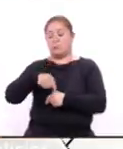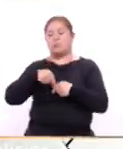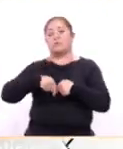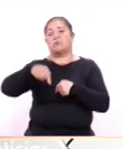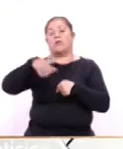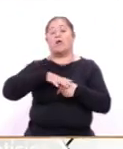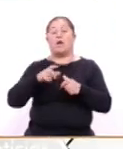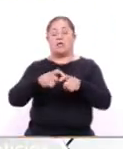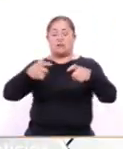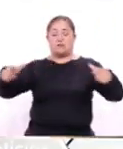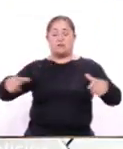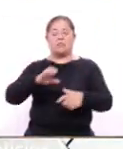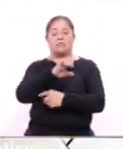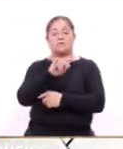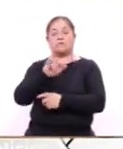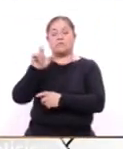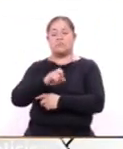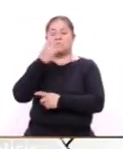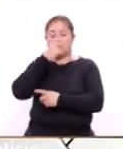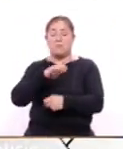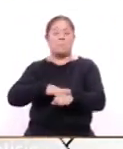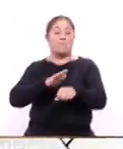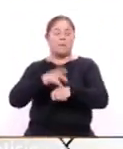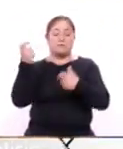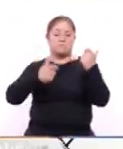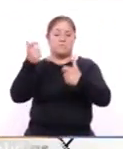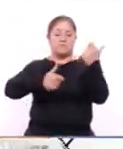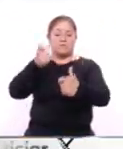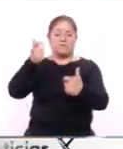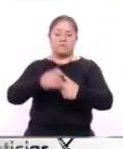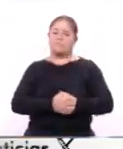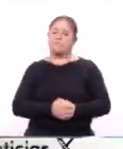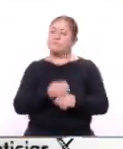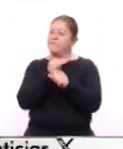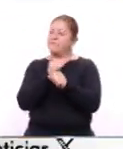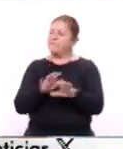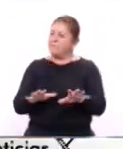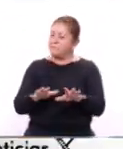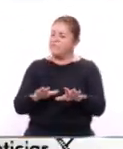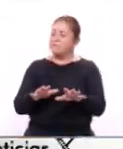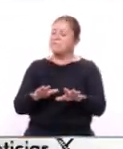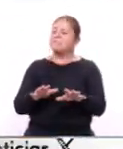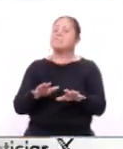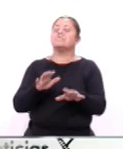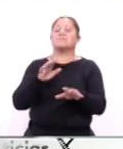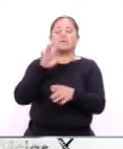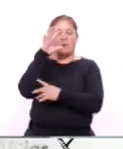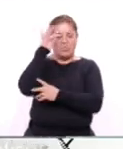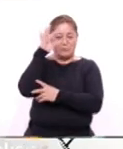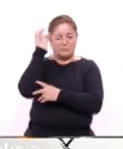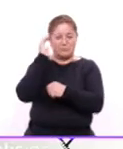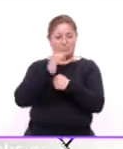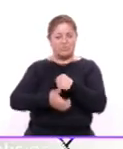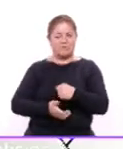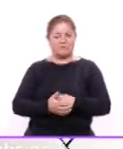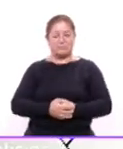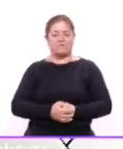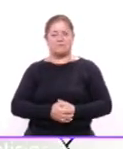sus ciudades industriales para atraer mayores inversiones. Con información de la redacción Coracid Noticias.